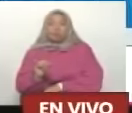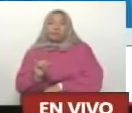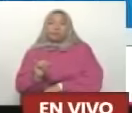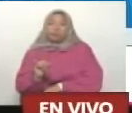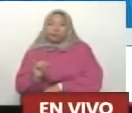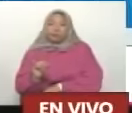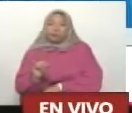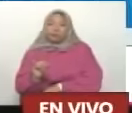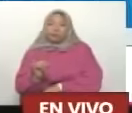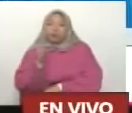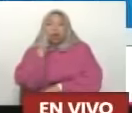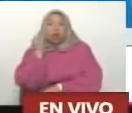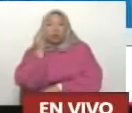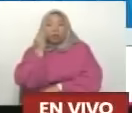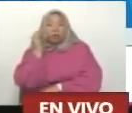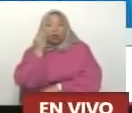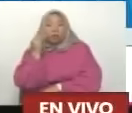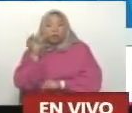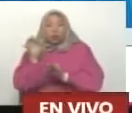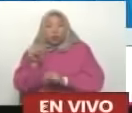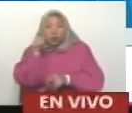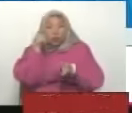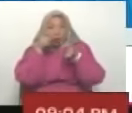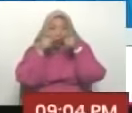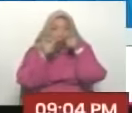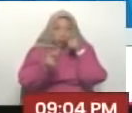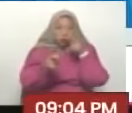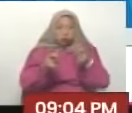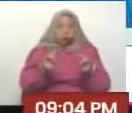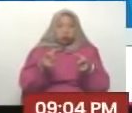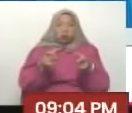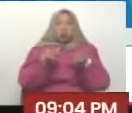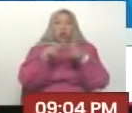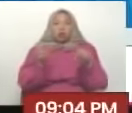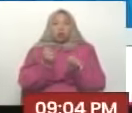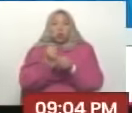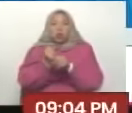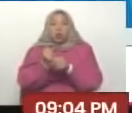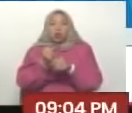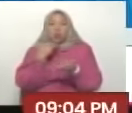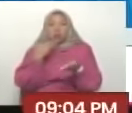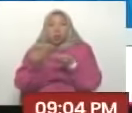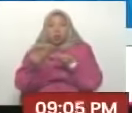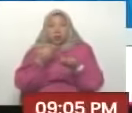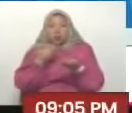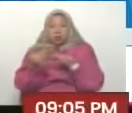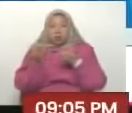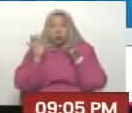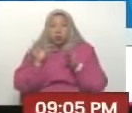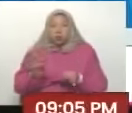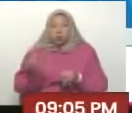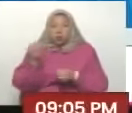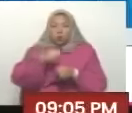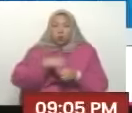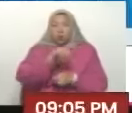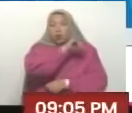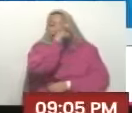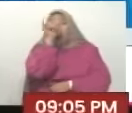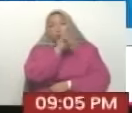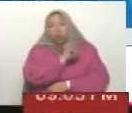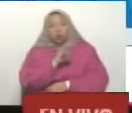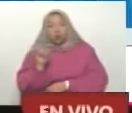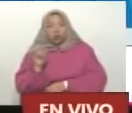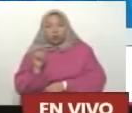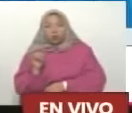Con la experiencia que tiene en la seguridad y en todos los servicios públicos, se vaya a Corpo Zulia. Corpo Zulia,